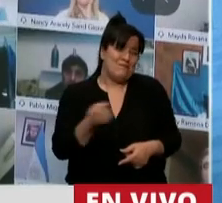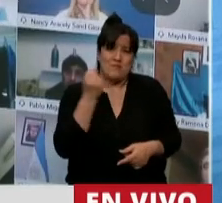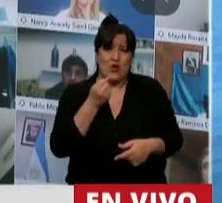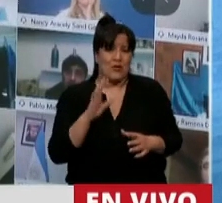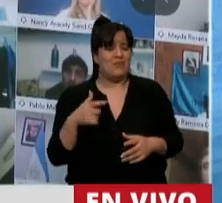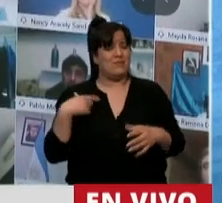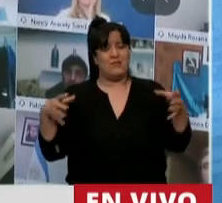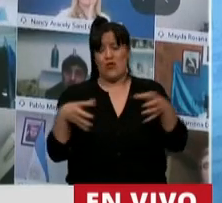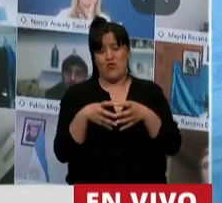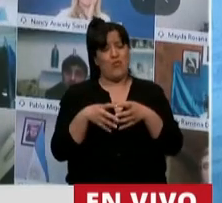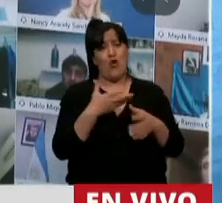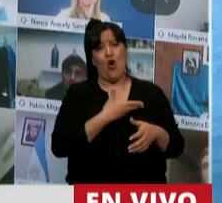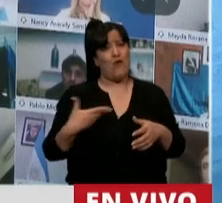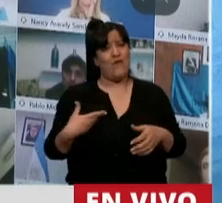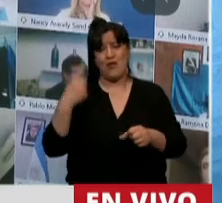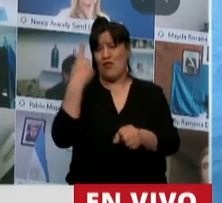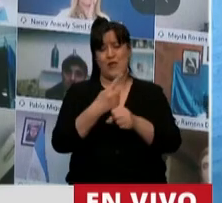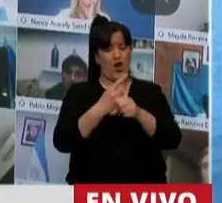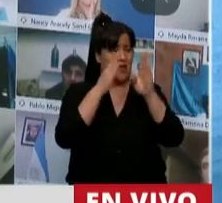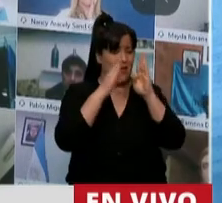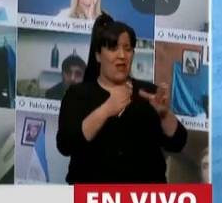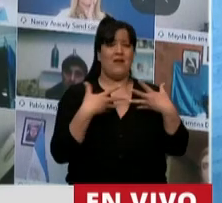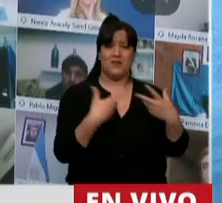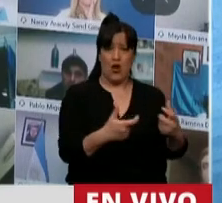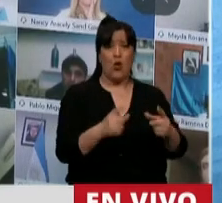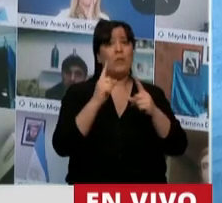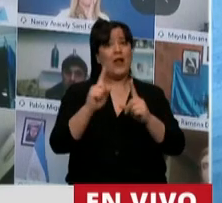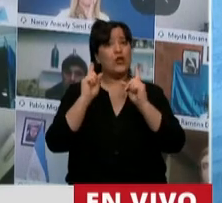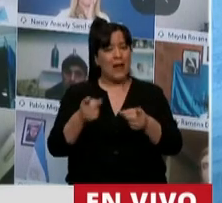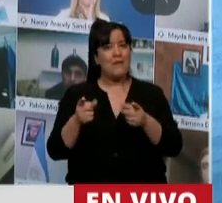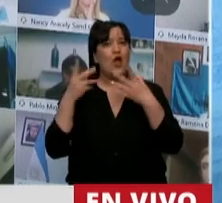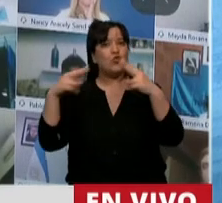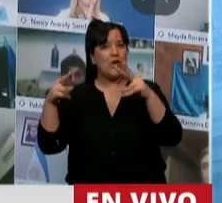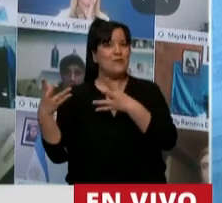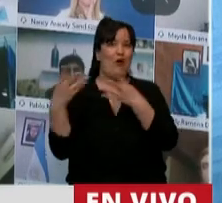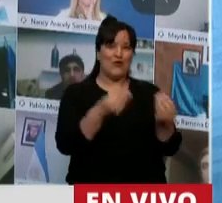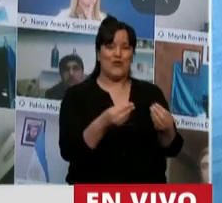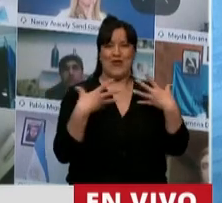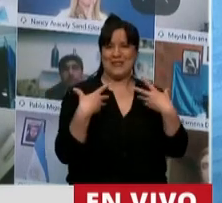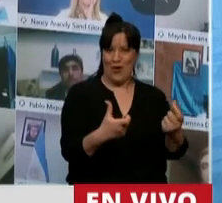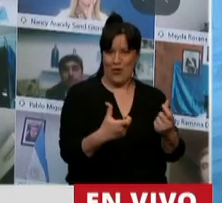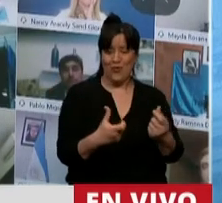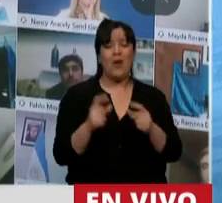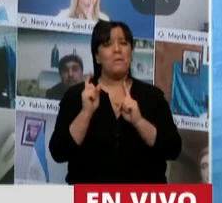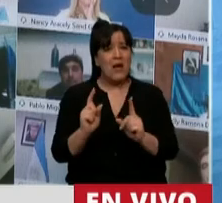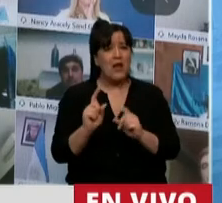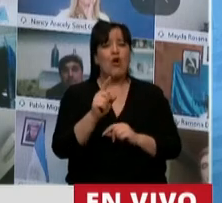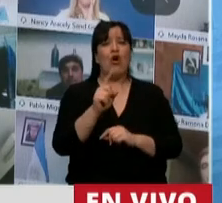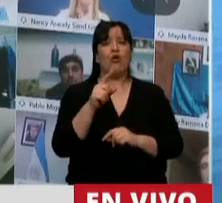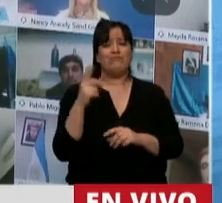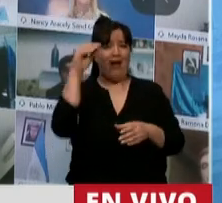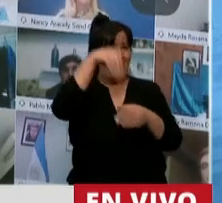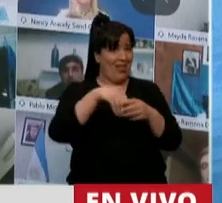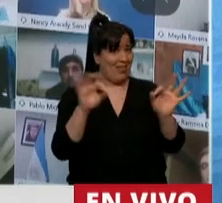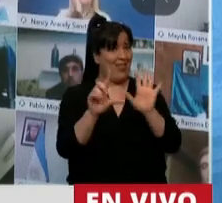posición de gobierno que hemos priorizado a la salud. Bueno, el turismo también contribuye a eso. Y también, complementariamente, y no están dentro de